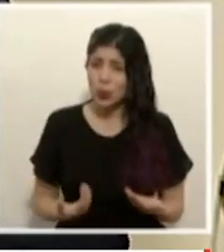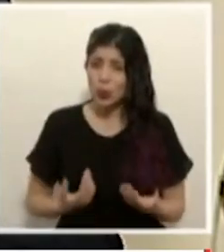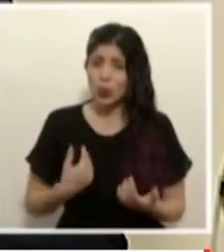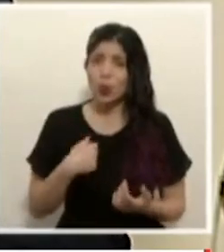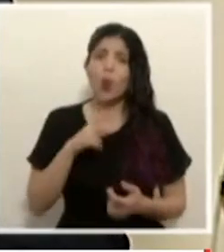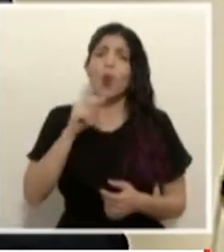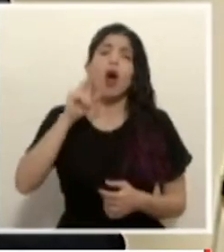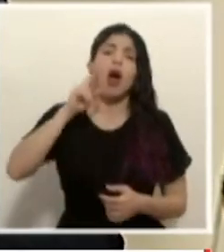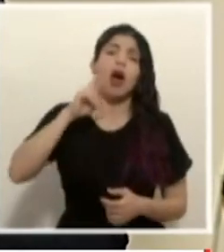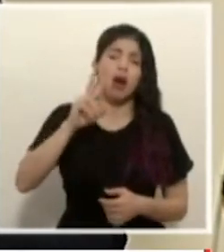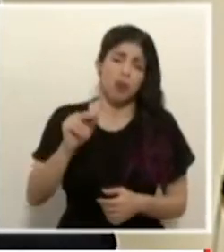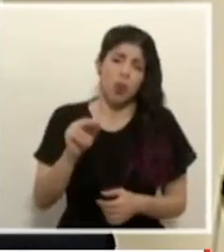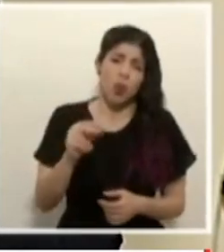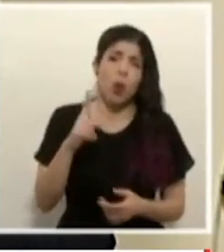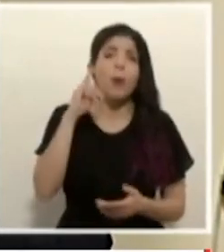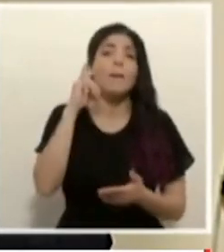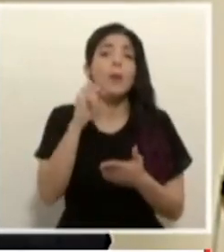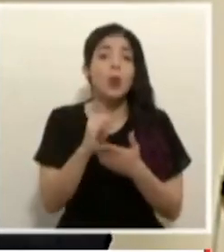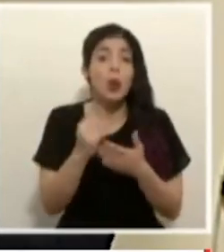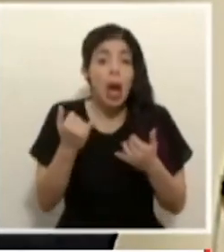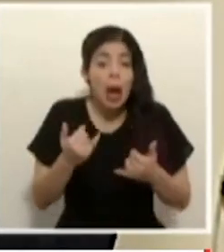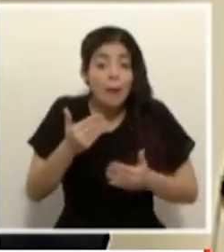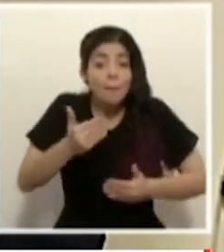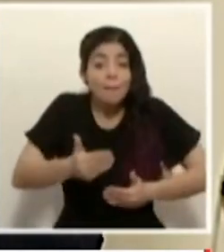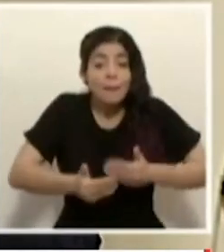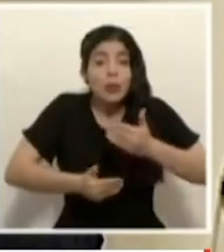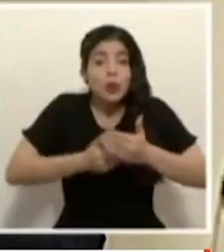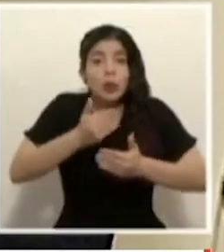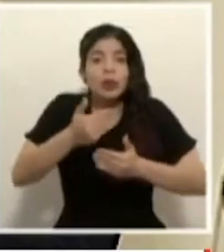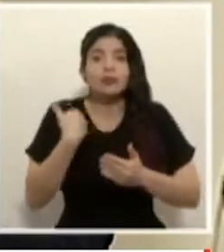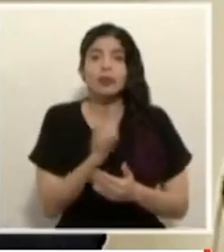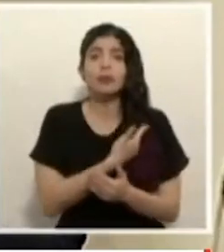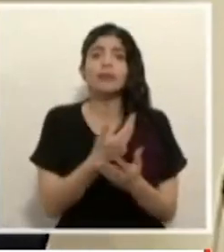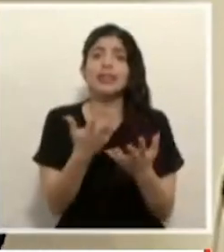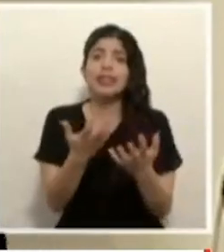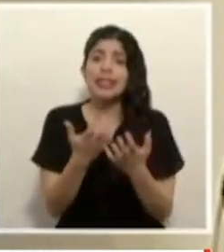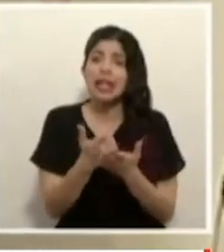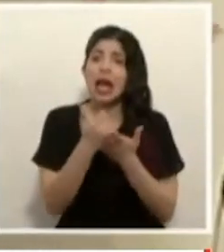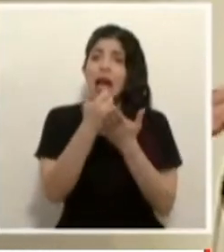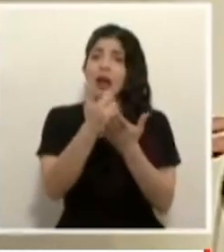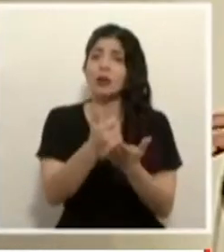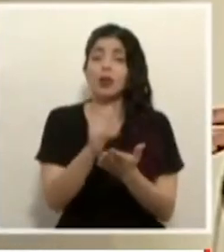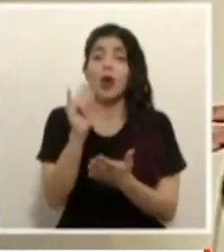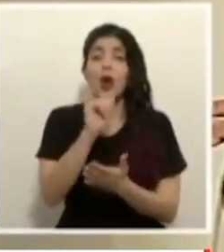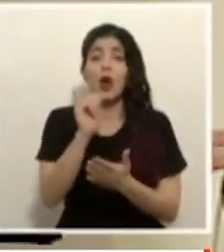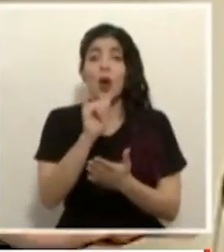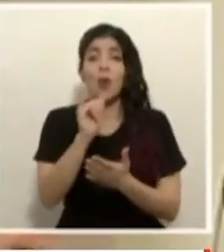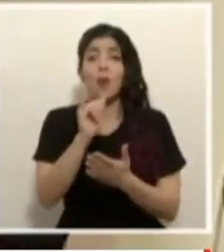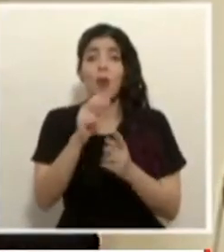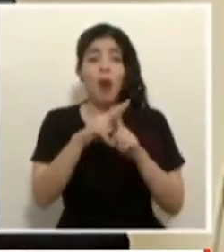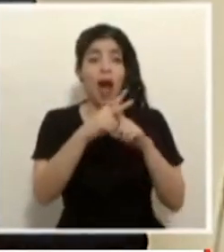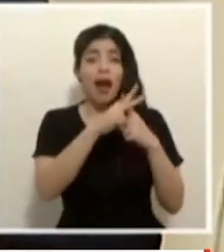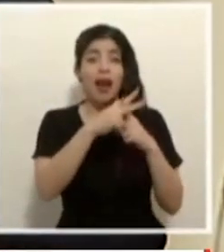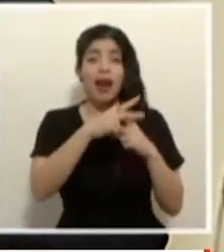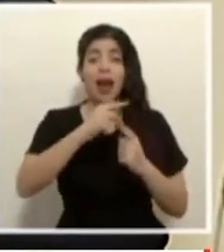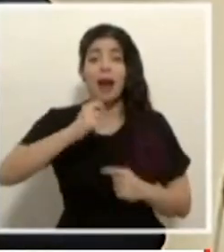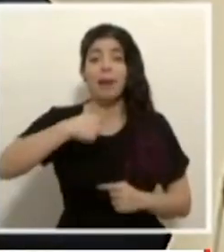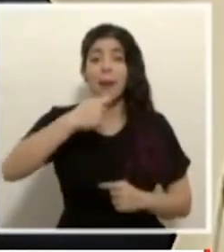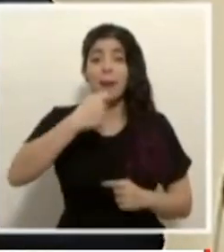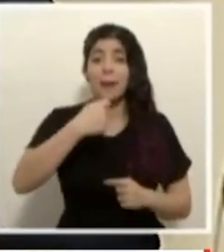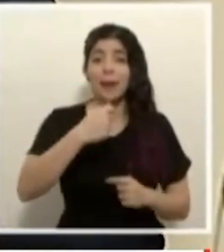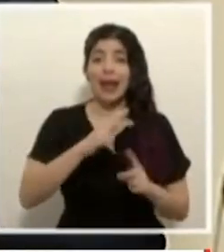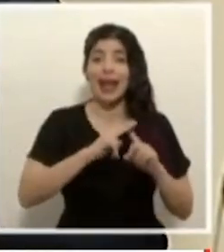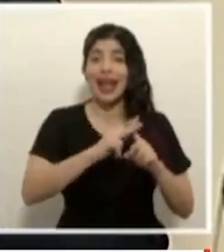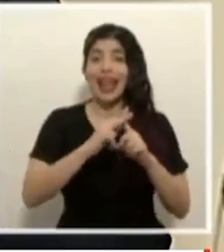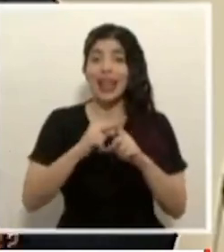voy a obviar eso por eso queremos en este tránsito ayudar como se ha ayudado con las recuaciones de crédito a